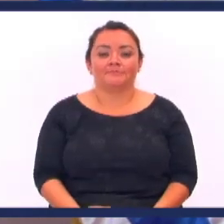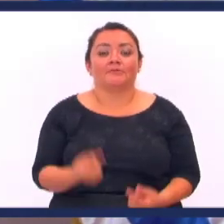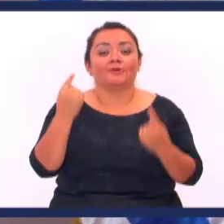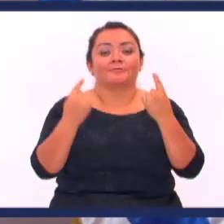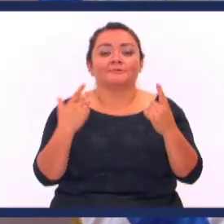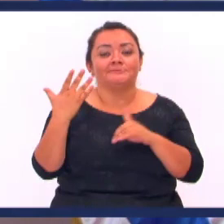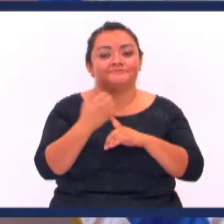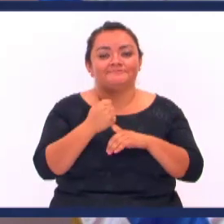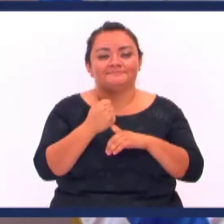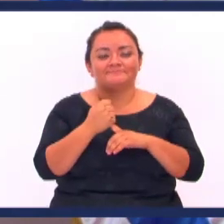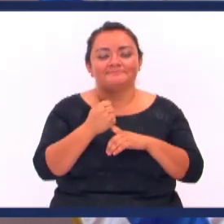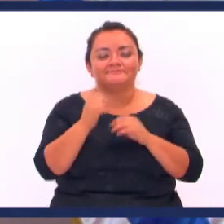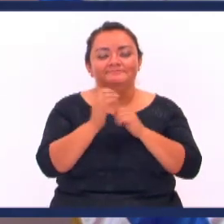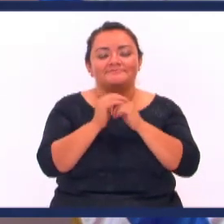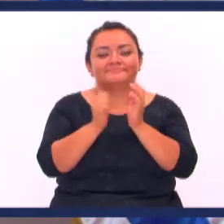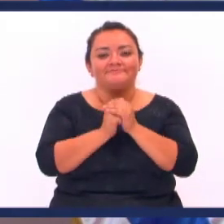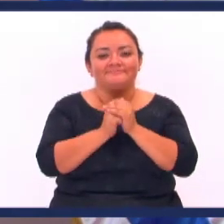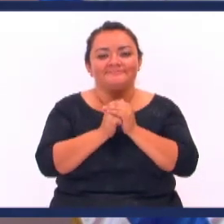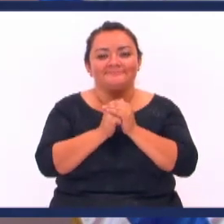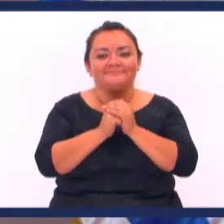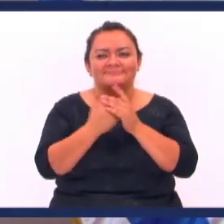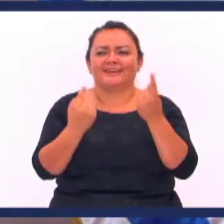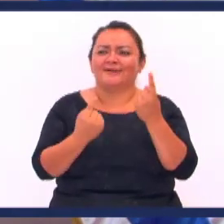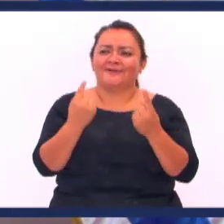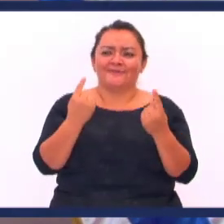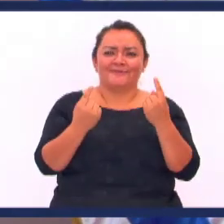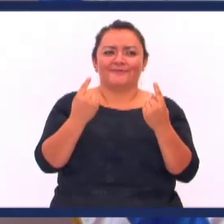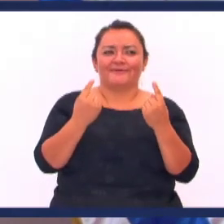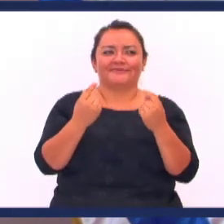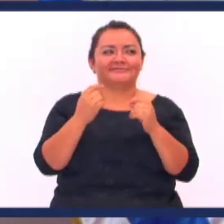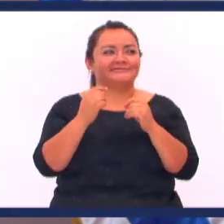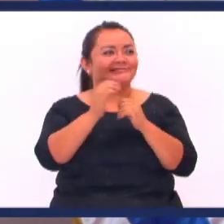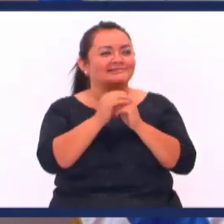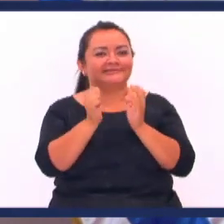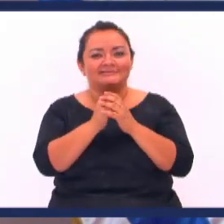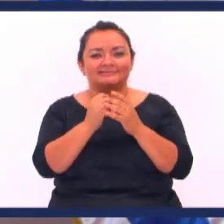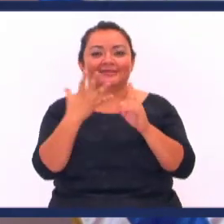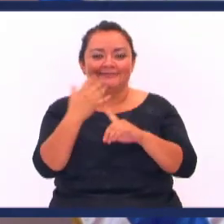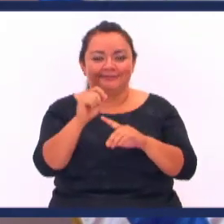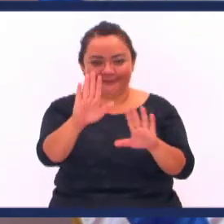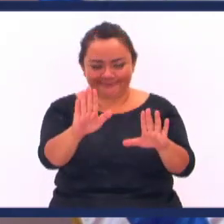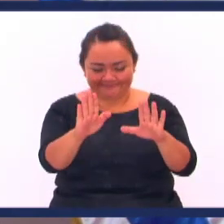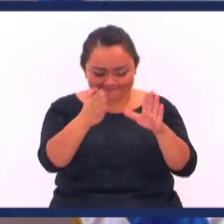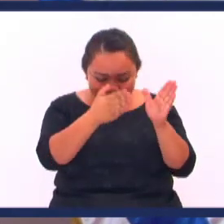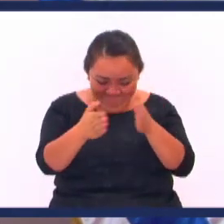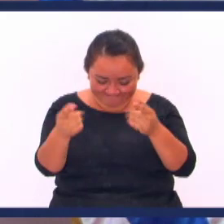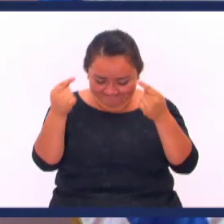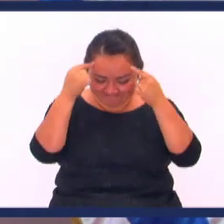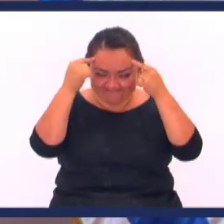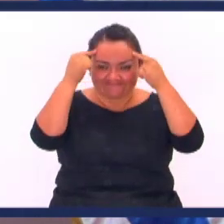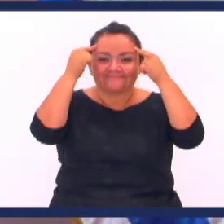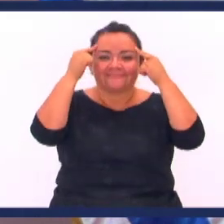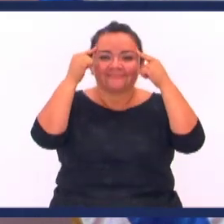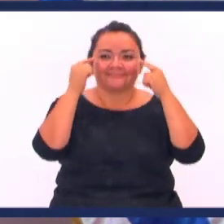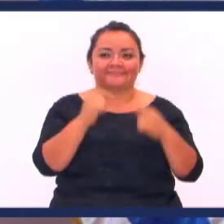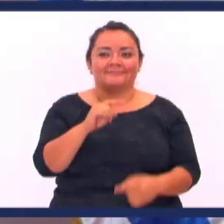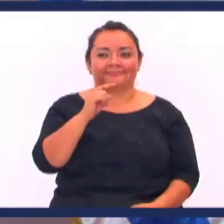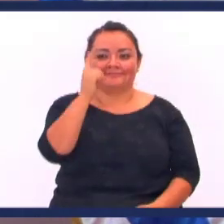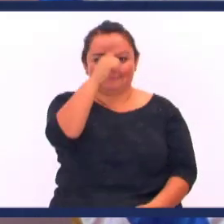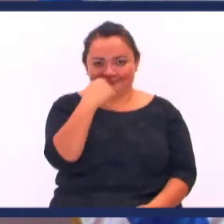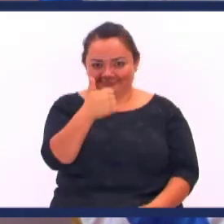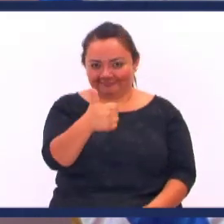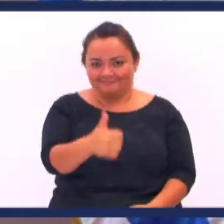¿Cuál es el propósito De la prueba? ¿Cuál es el propósito De la tribulación? Vamos a ordenar El pensamiento Borjar carácter